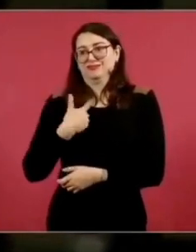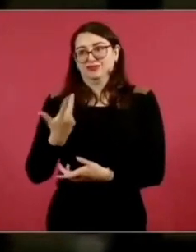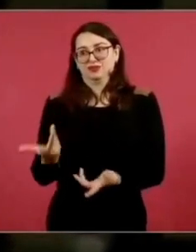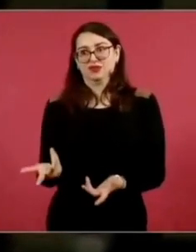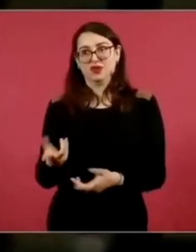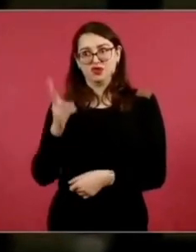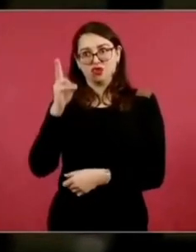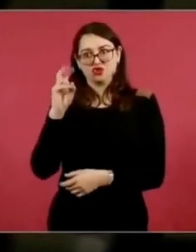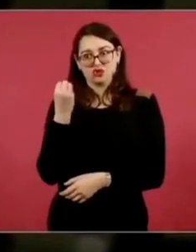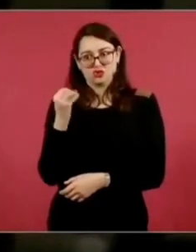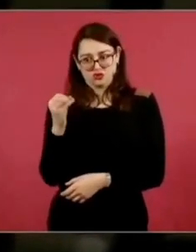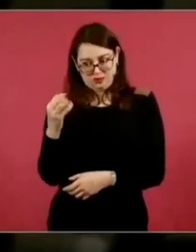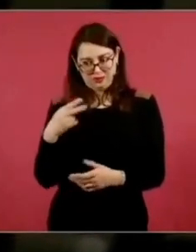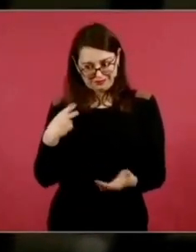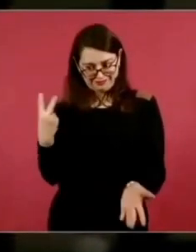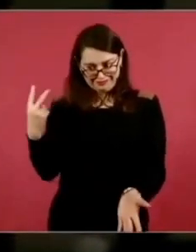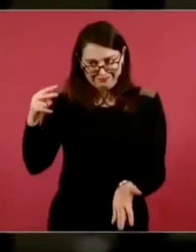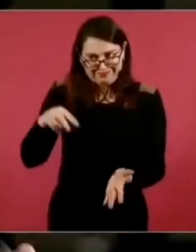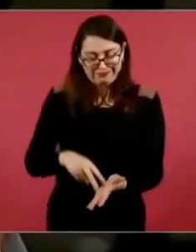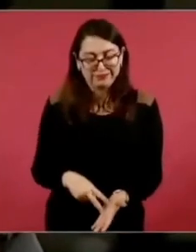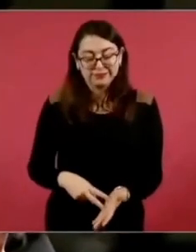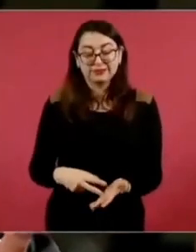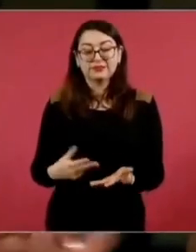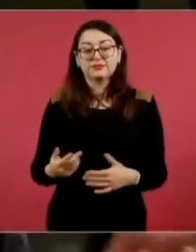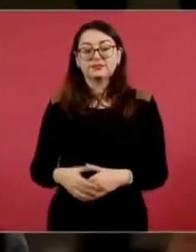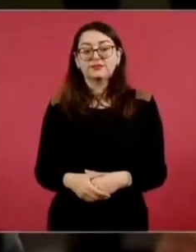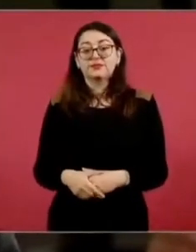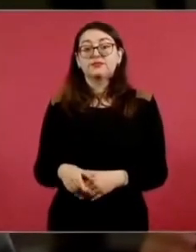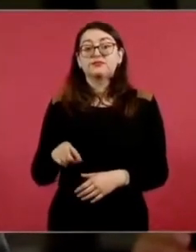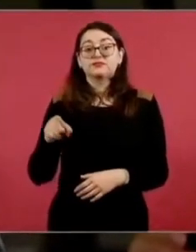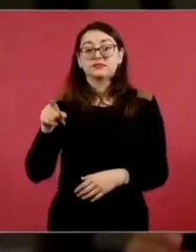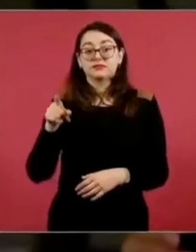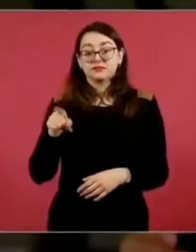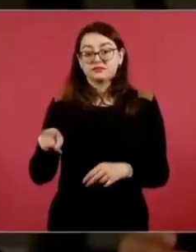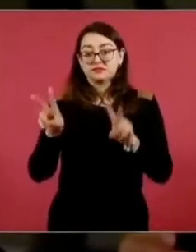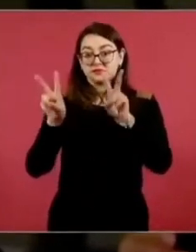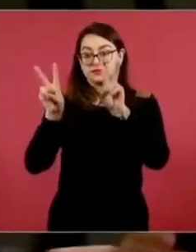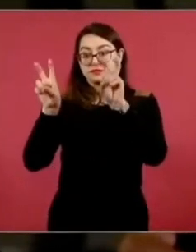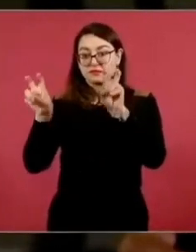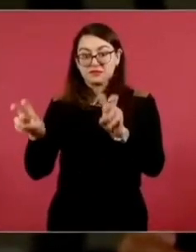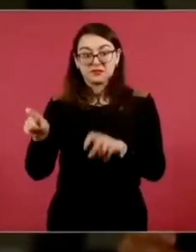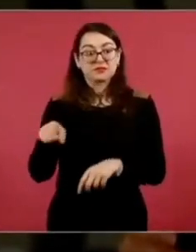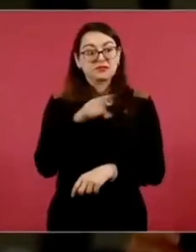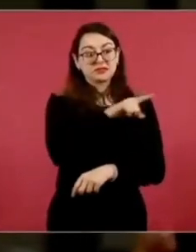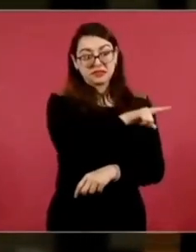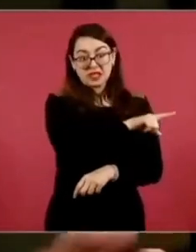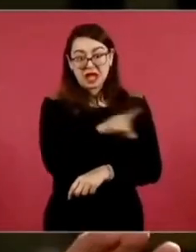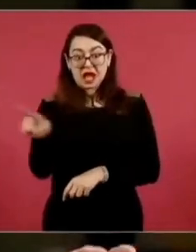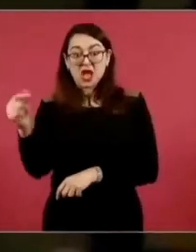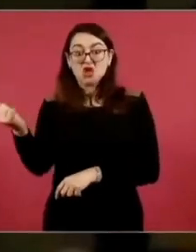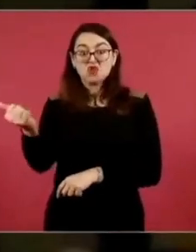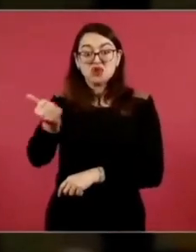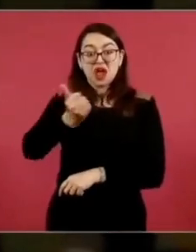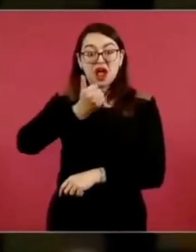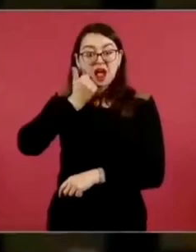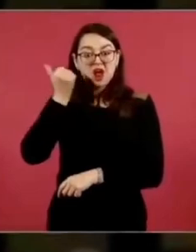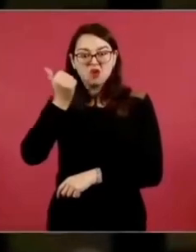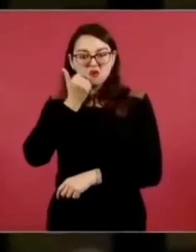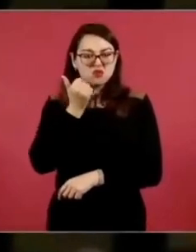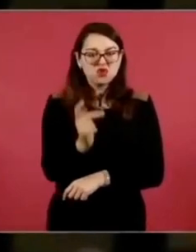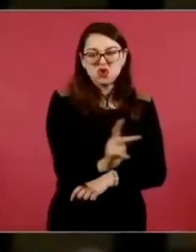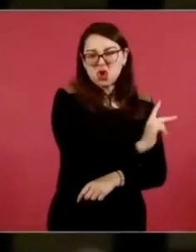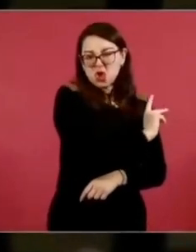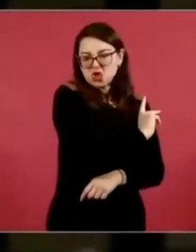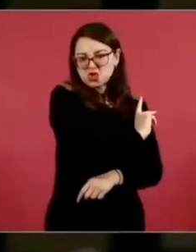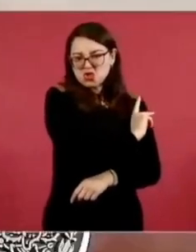Llegamos y editaba Óscar Alacrón. Que los maten a todos. Comunistas tales por cuales y mal nacidos. Pero